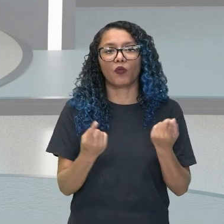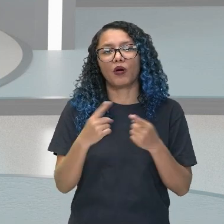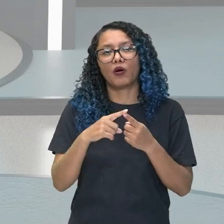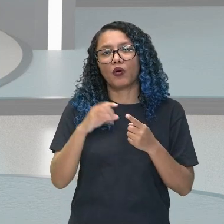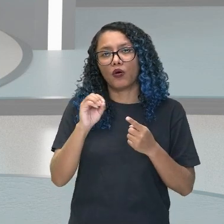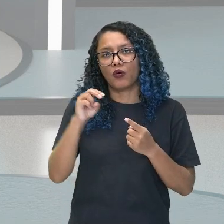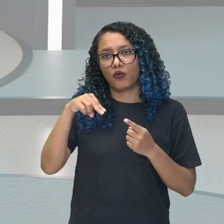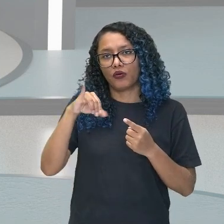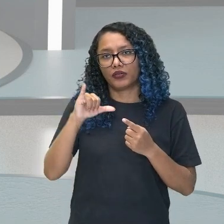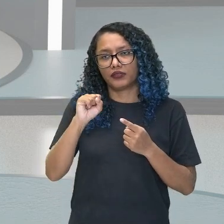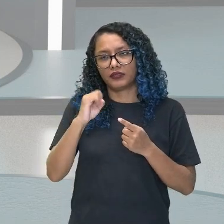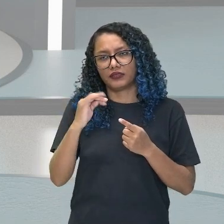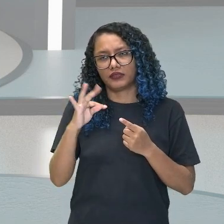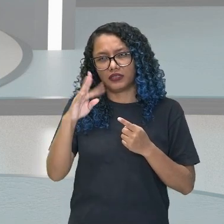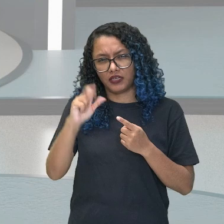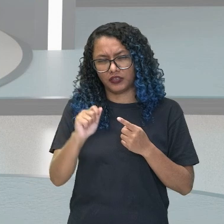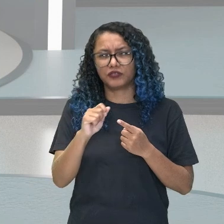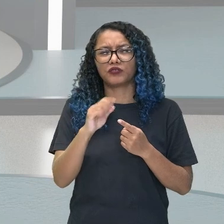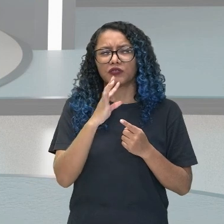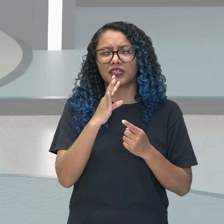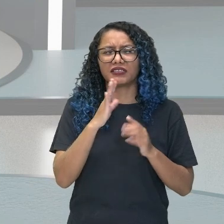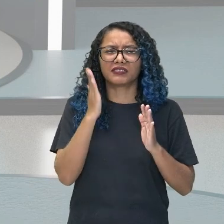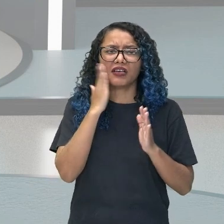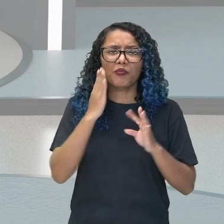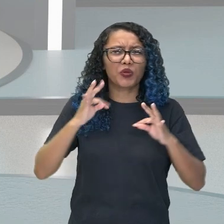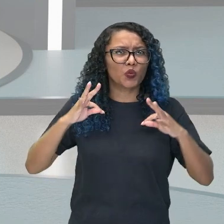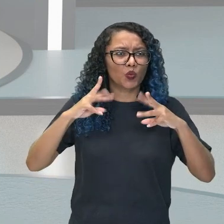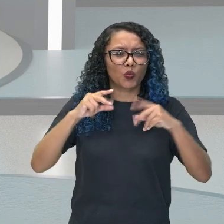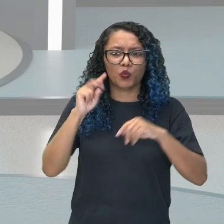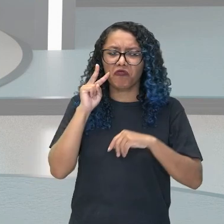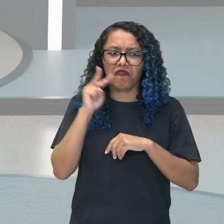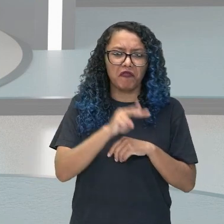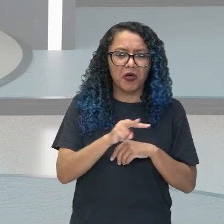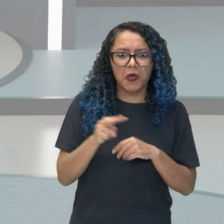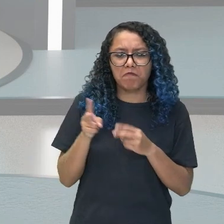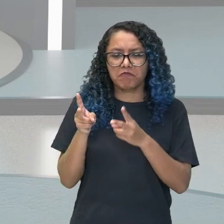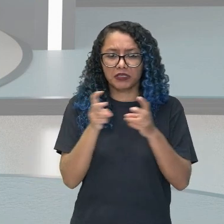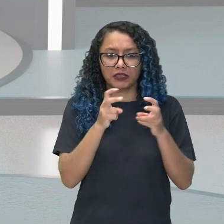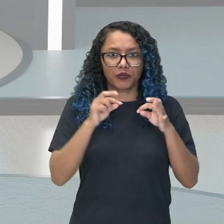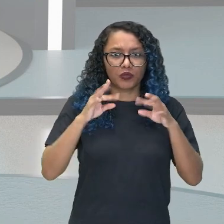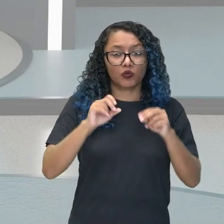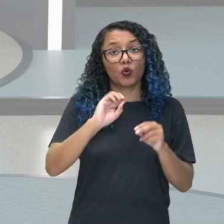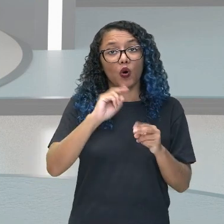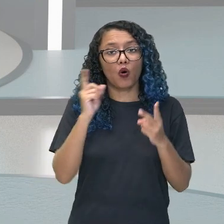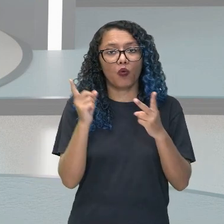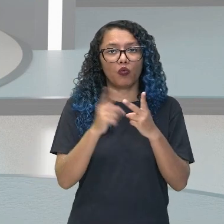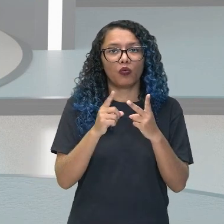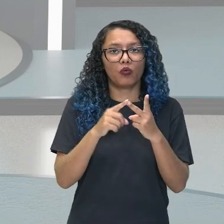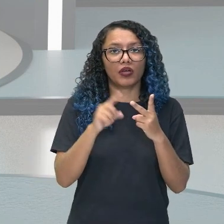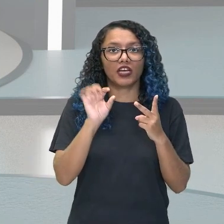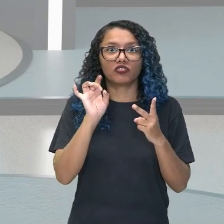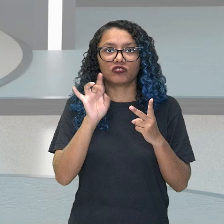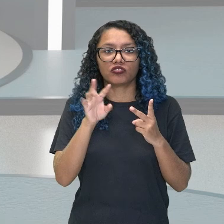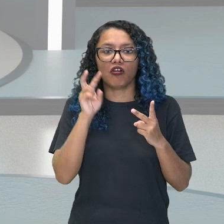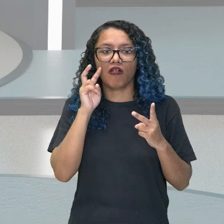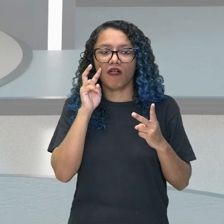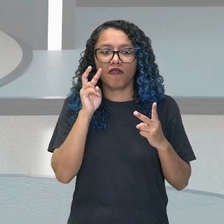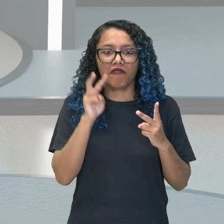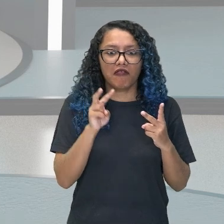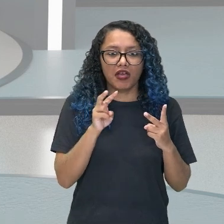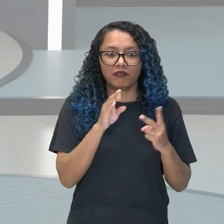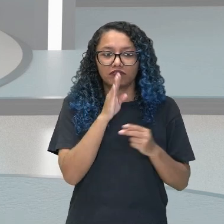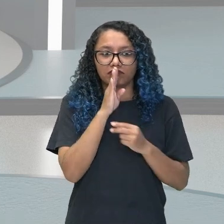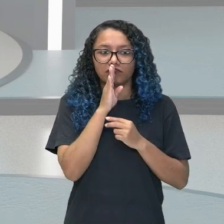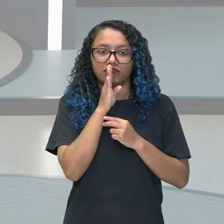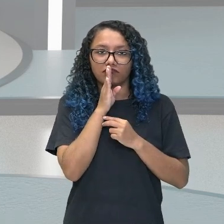conocemos, el que sabe todo, que ve todo. O el que es testemunia. El no sabe de todo y va narrando a